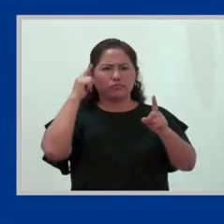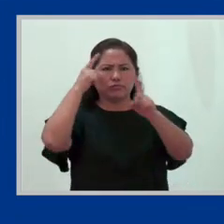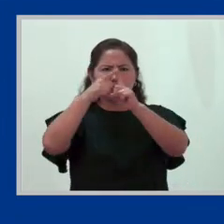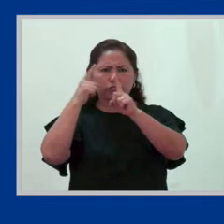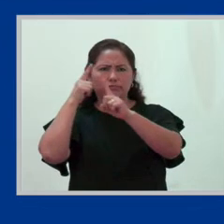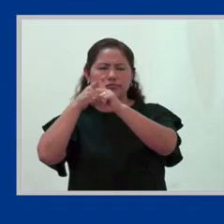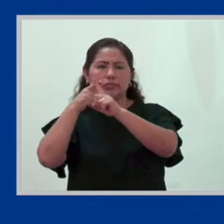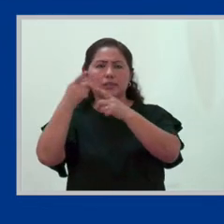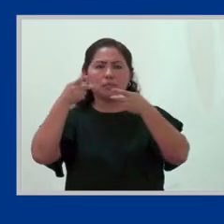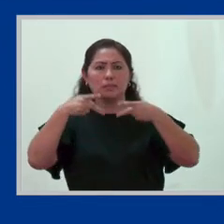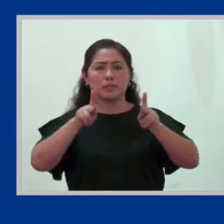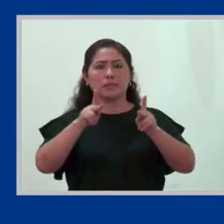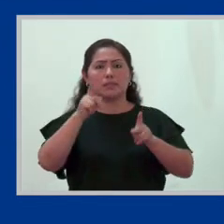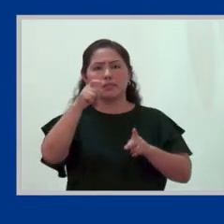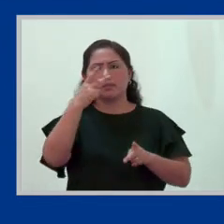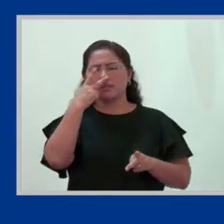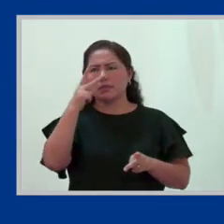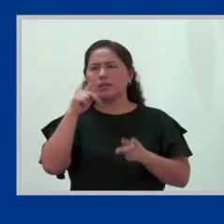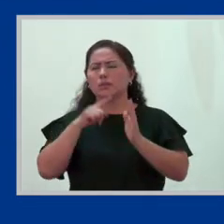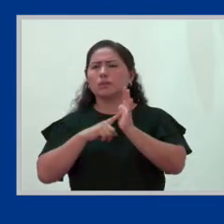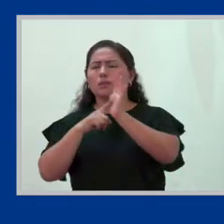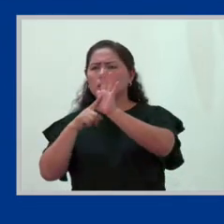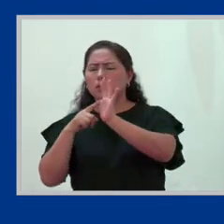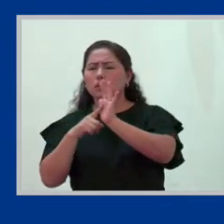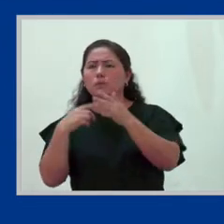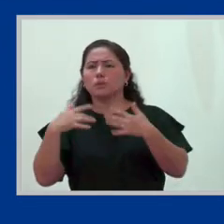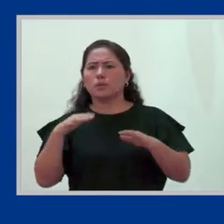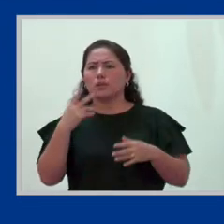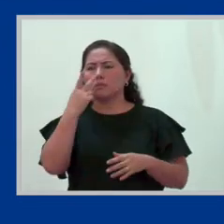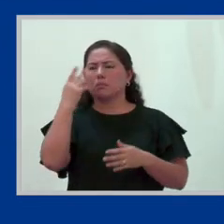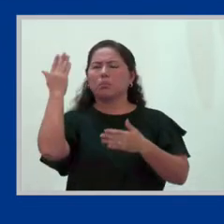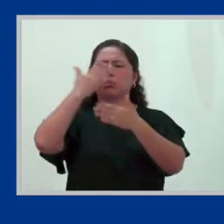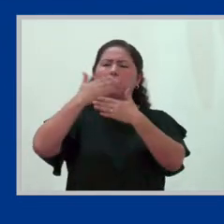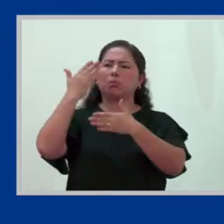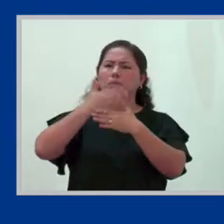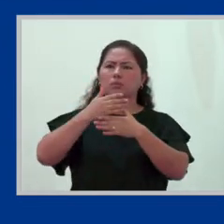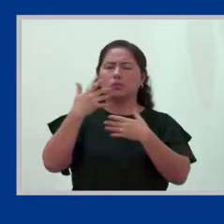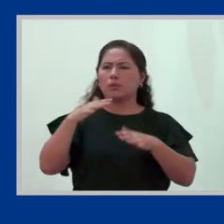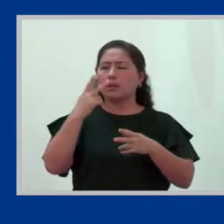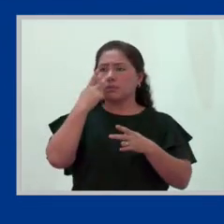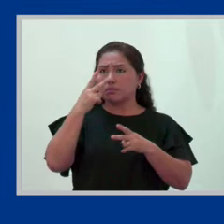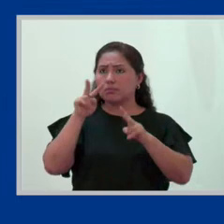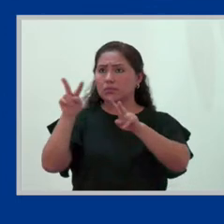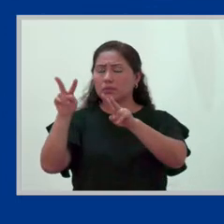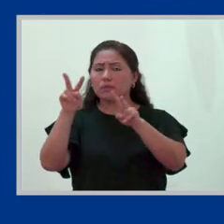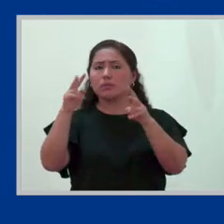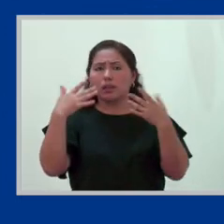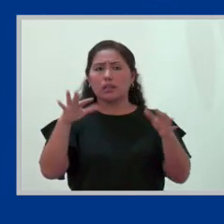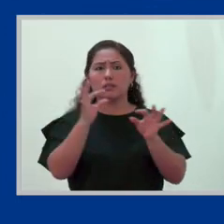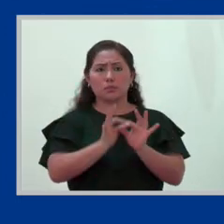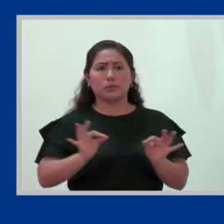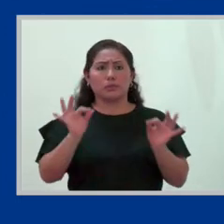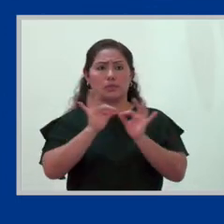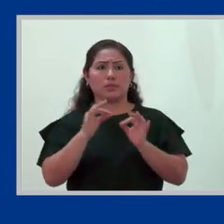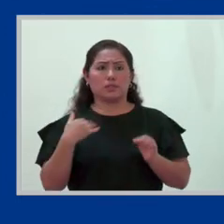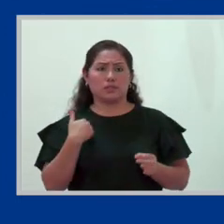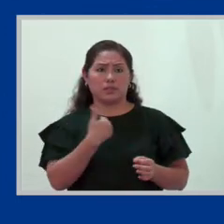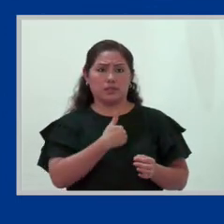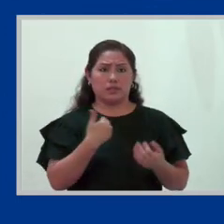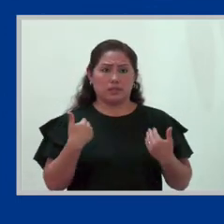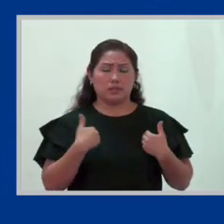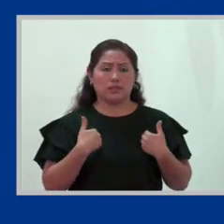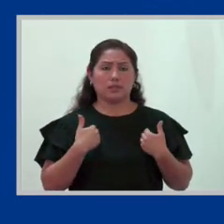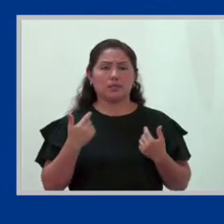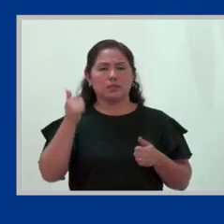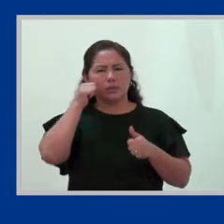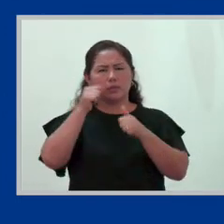hacer visibles cosas que no son tan visibles y que es importante que tengamos sobre la mesa. Yo recuerdo